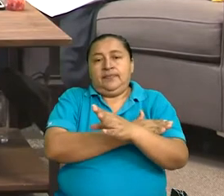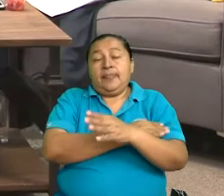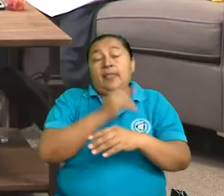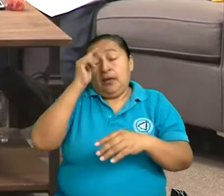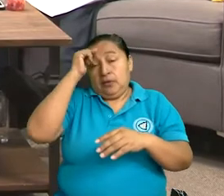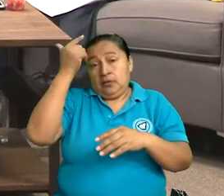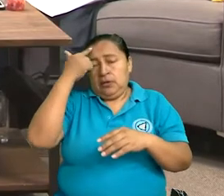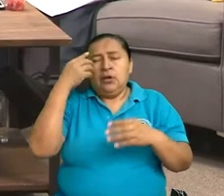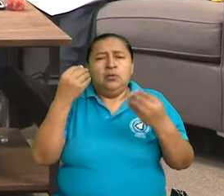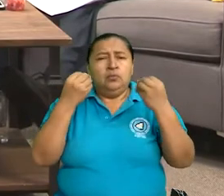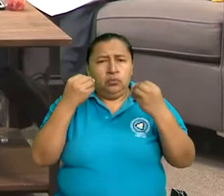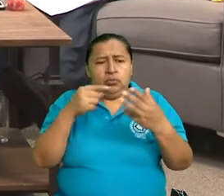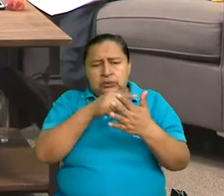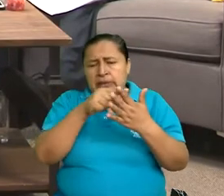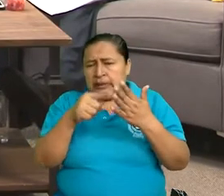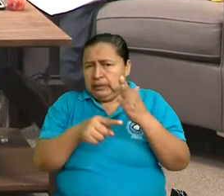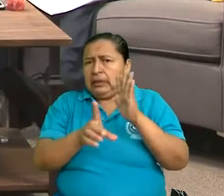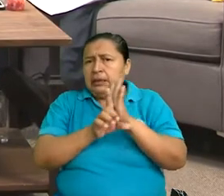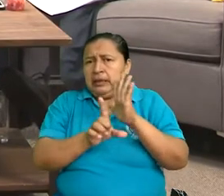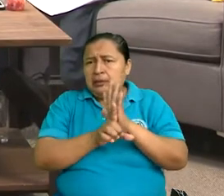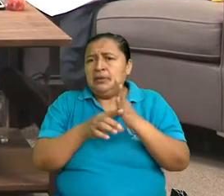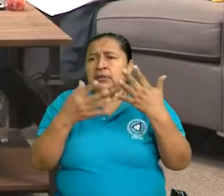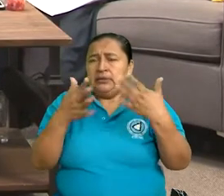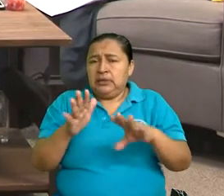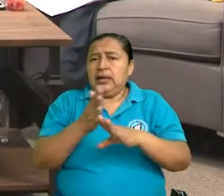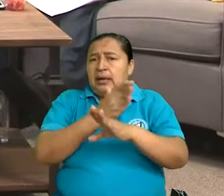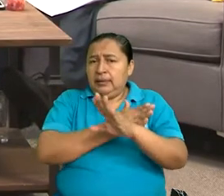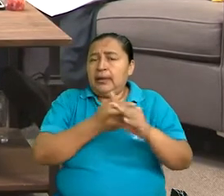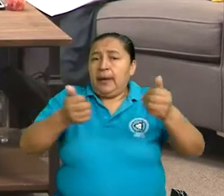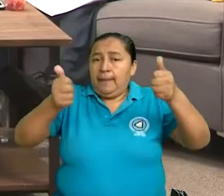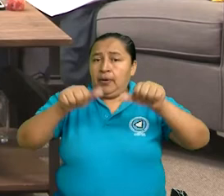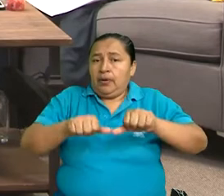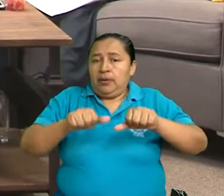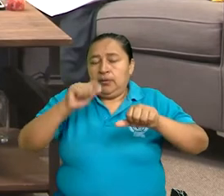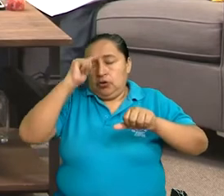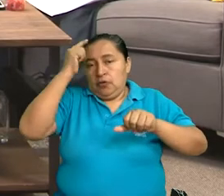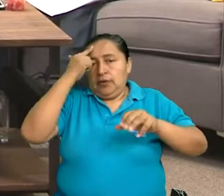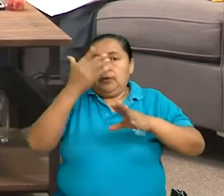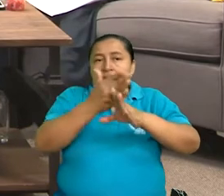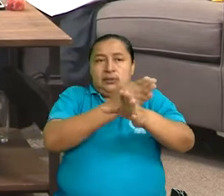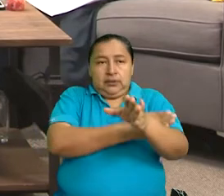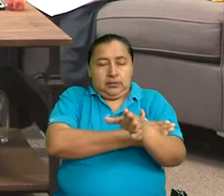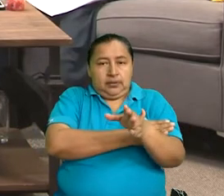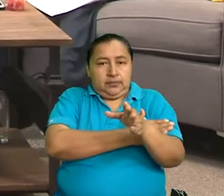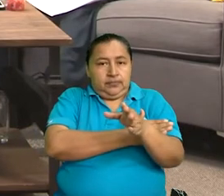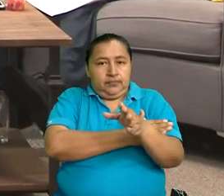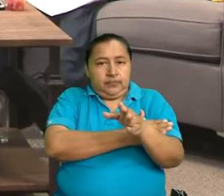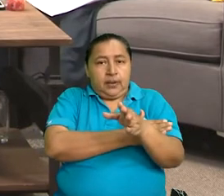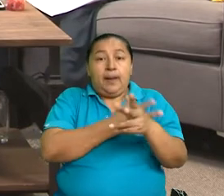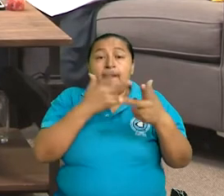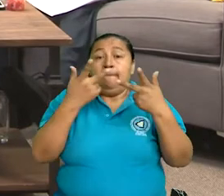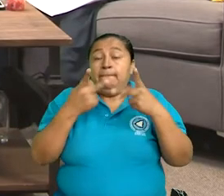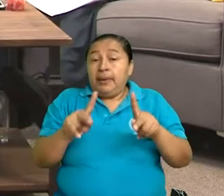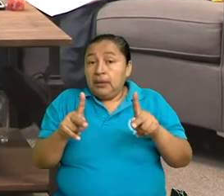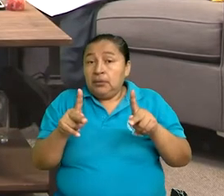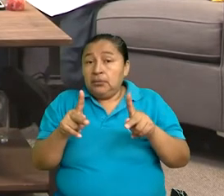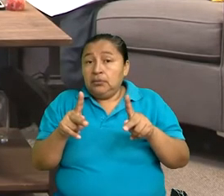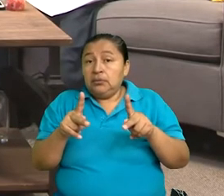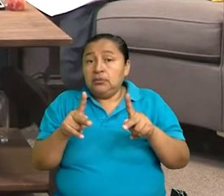gobiernos, muchas de estas leyes habían sido aprobadas en gobiernos anteriores. Sin embargo,